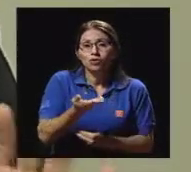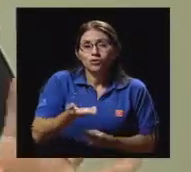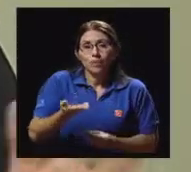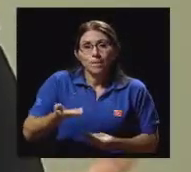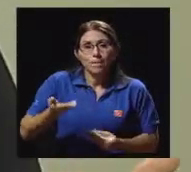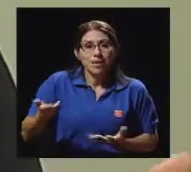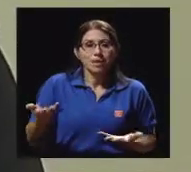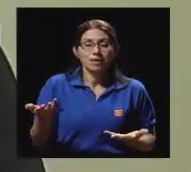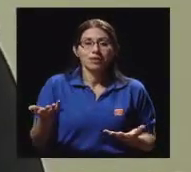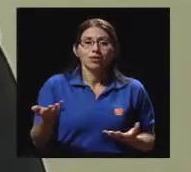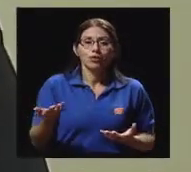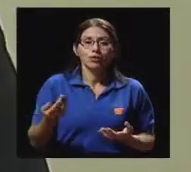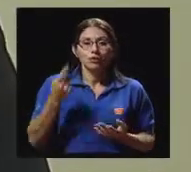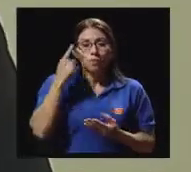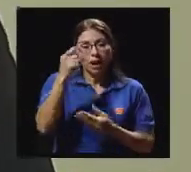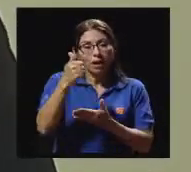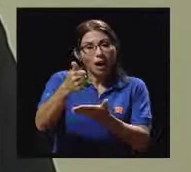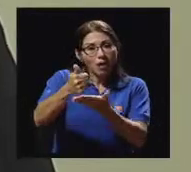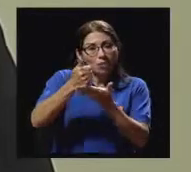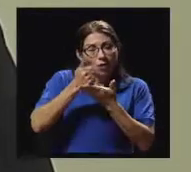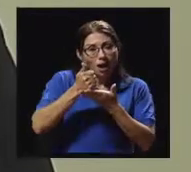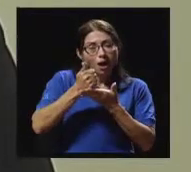la parte inteligente, ¿verdad?